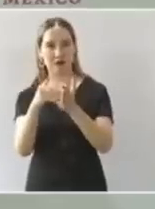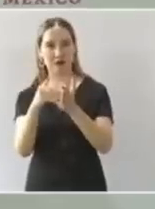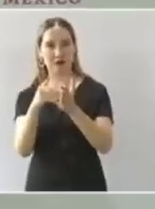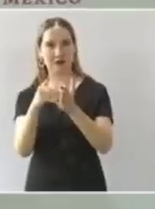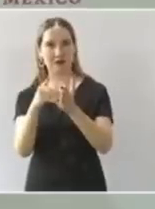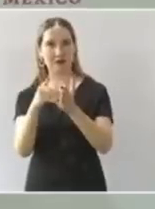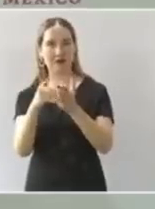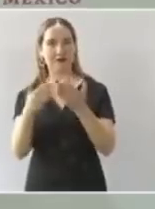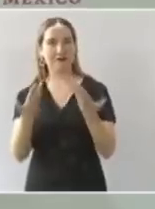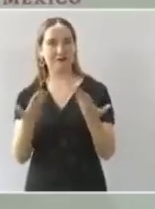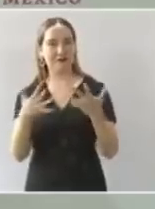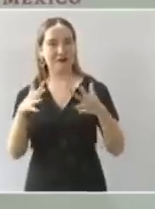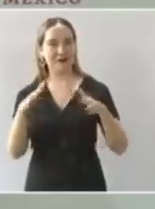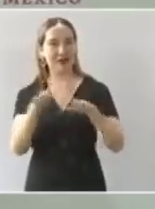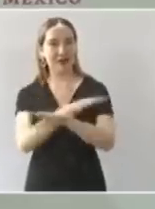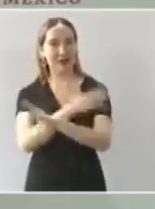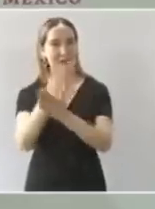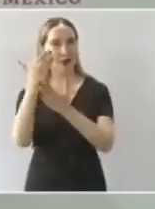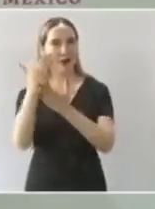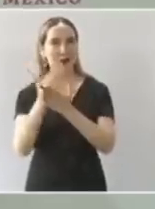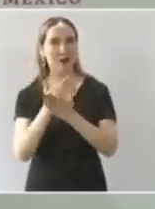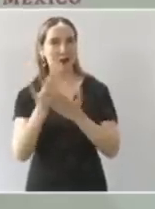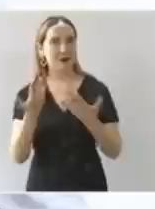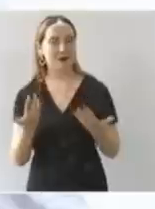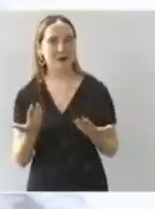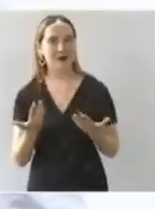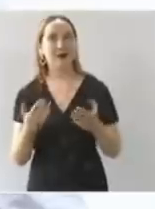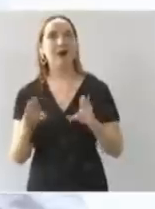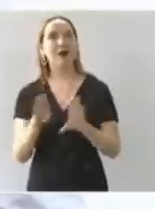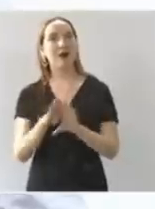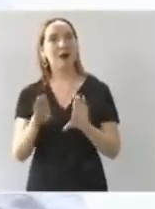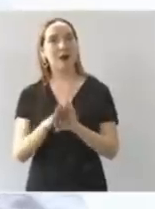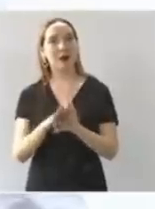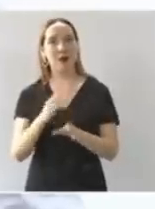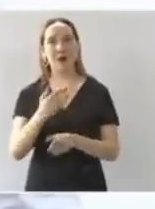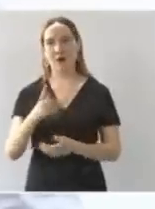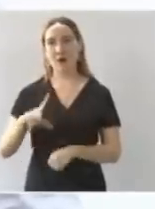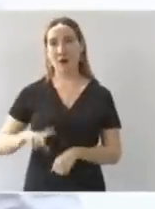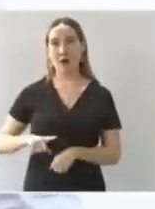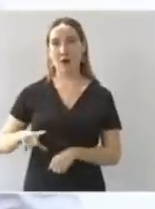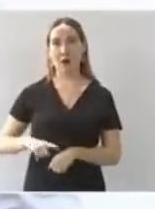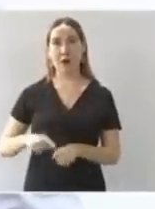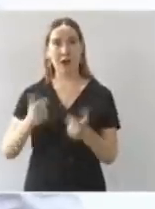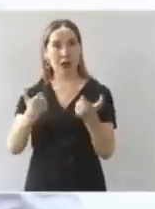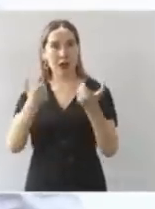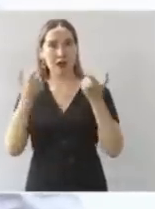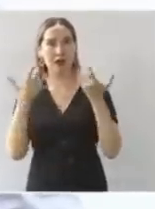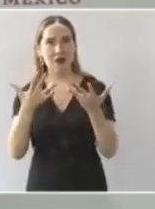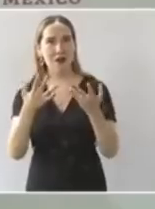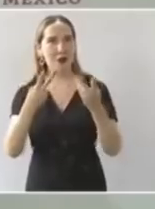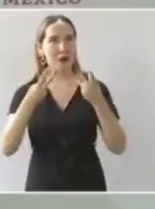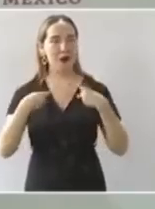porque no puede haber gobierno rico con pueblo pobre